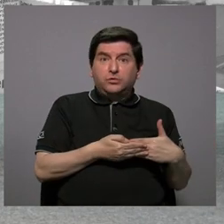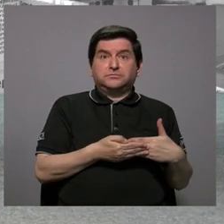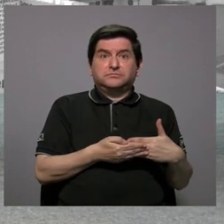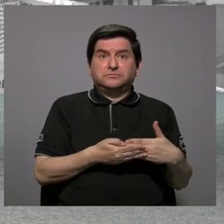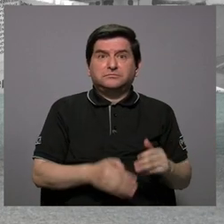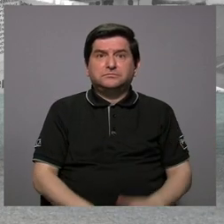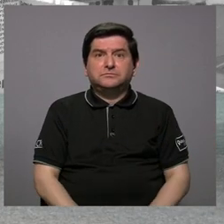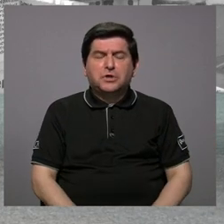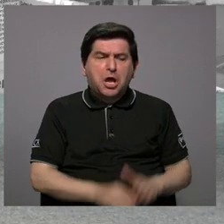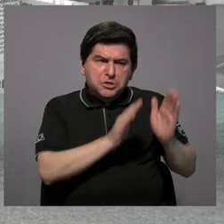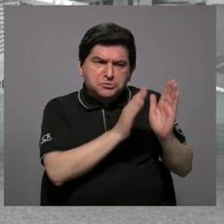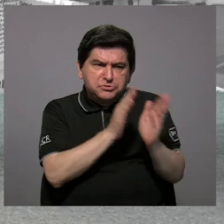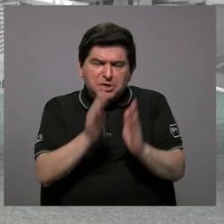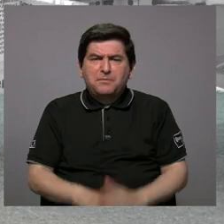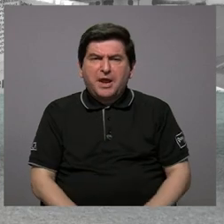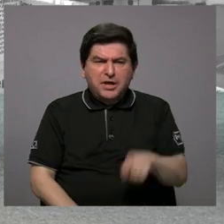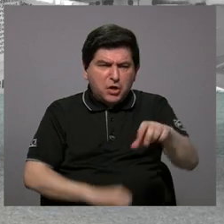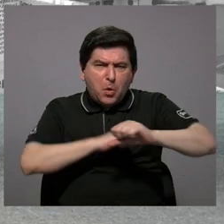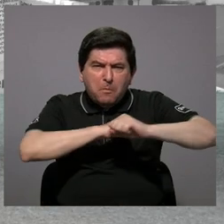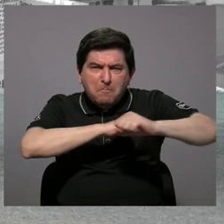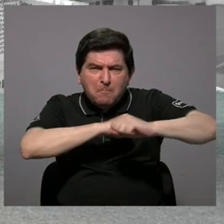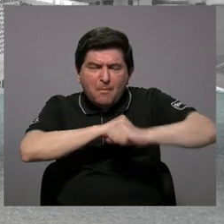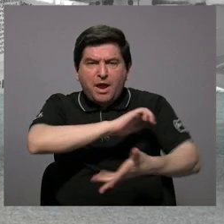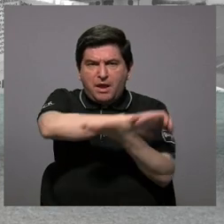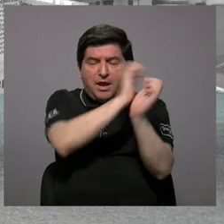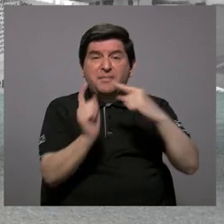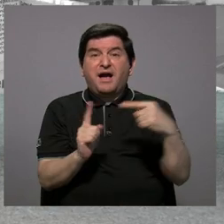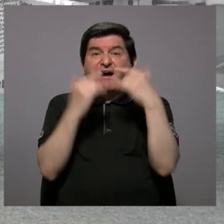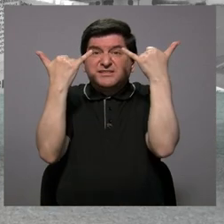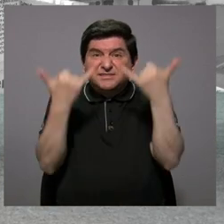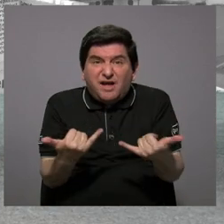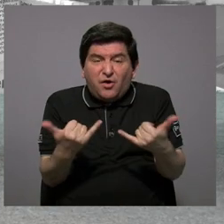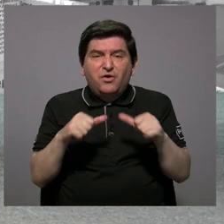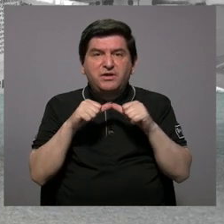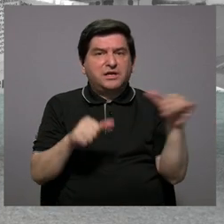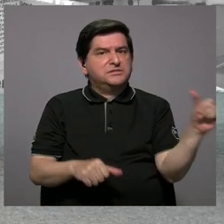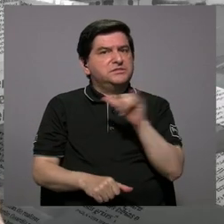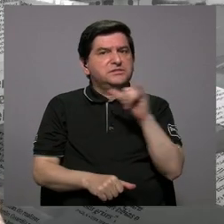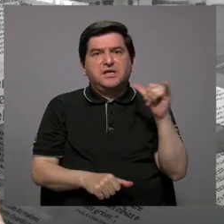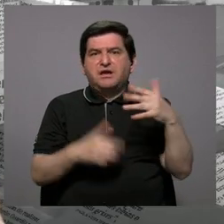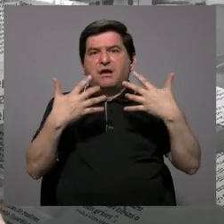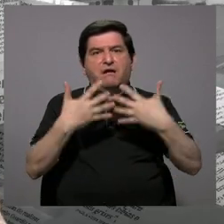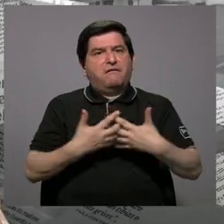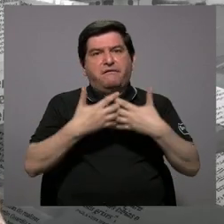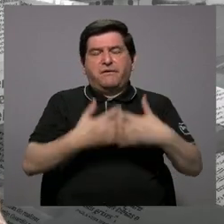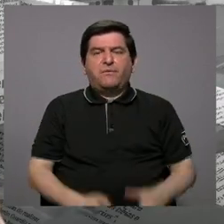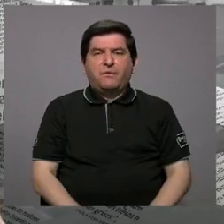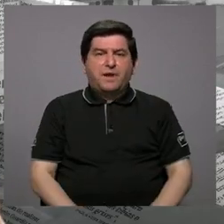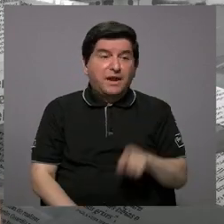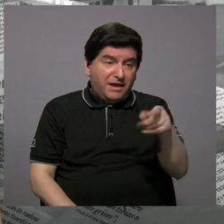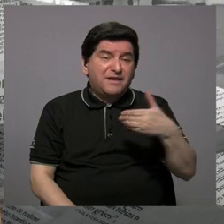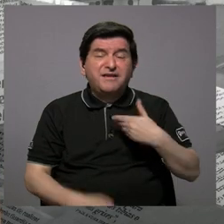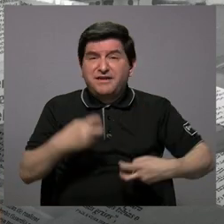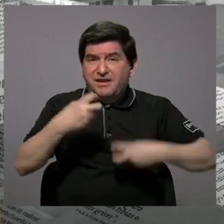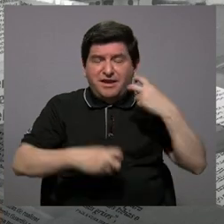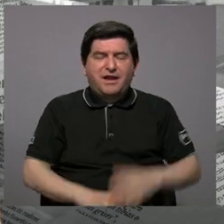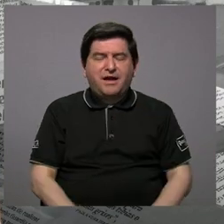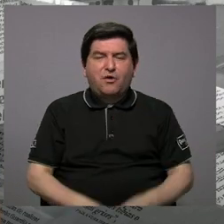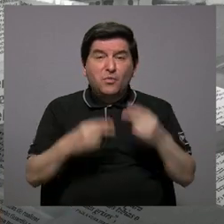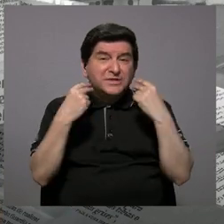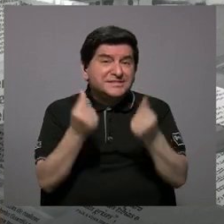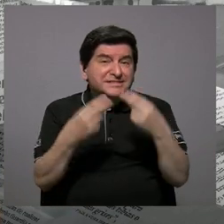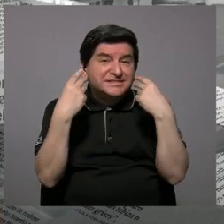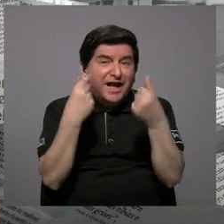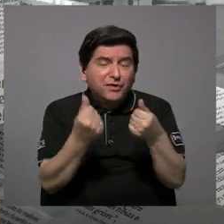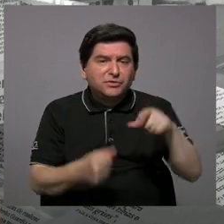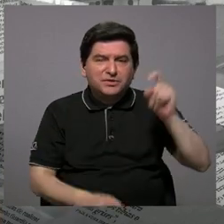se planeó que esa bomba la iban a cambiar. Hasta el momento continúa la misma bomba. Esa bomba tiene un problema. Ser automática ya